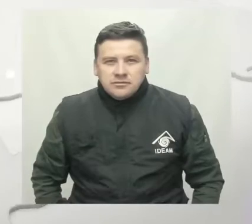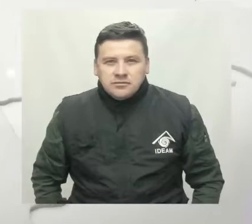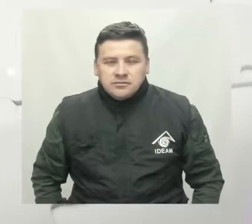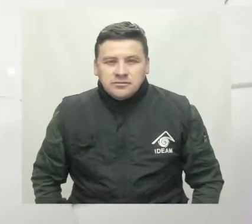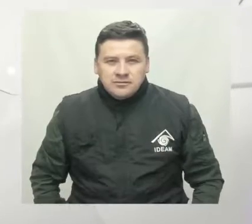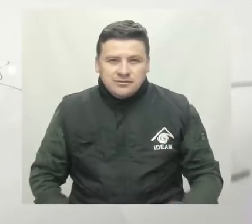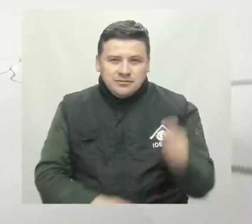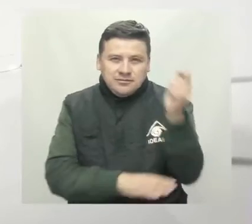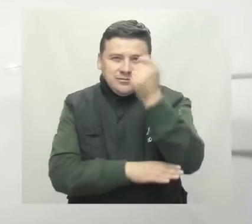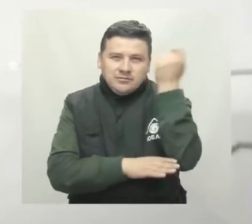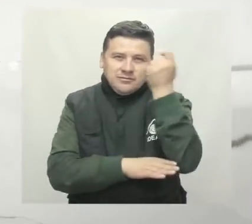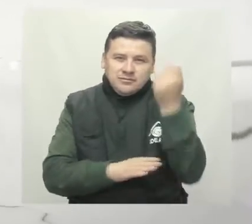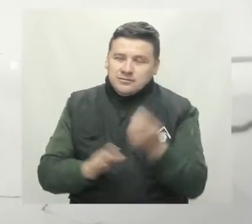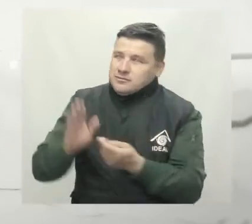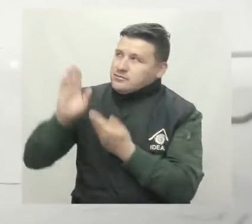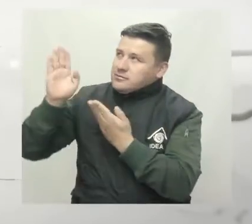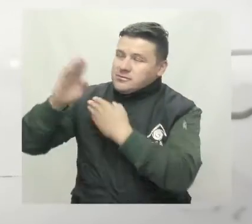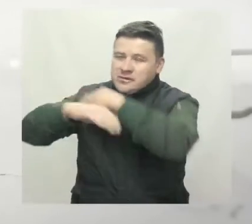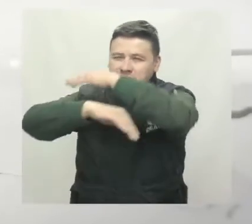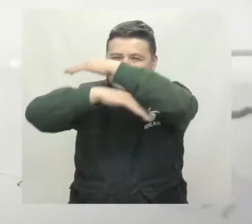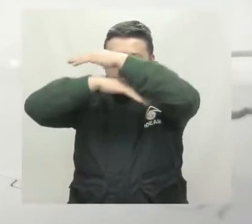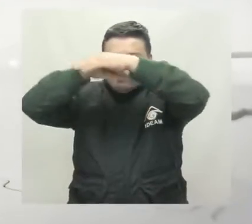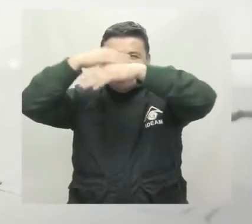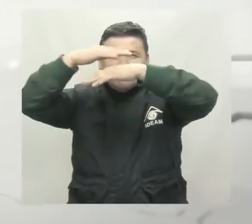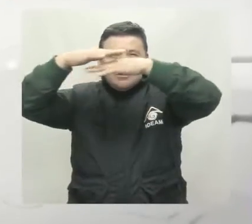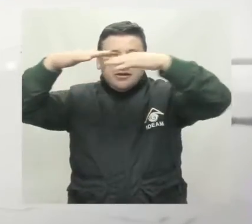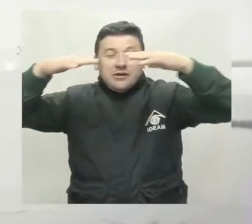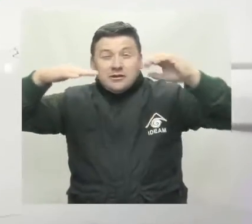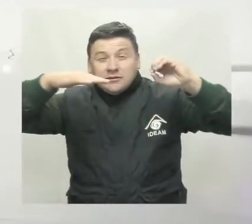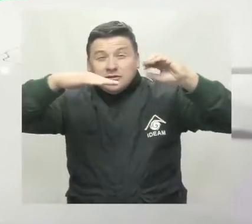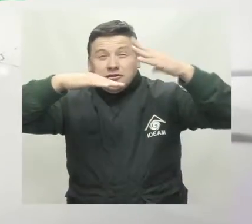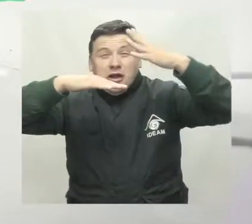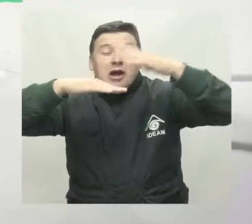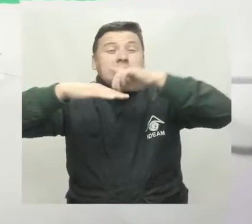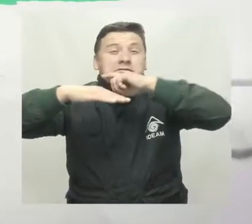Los llanos orientales esperan cielos cubiertos con tiempo seco.